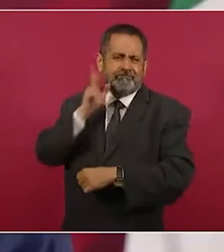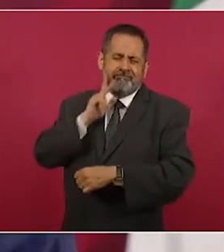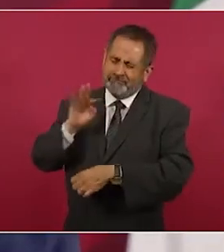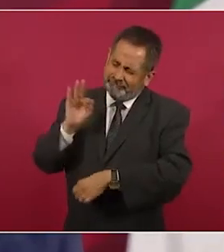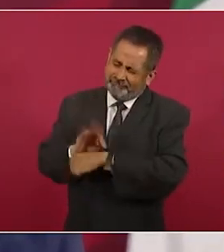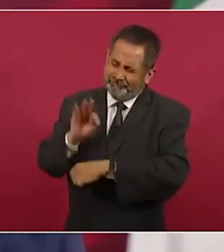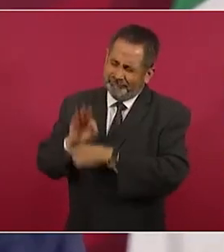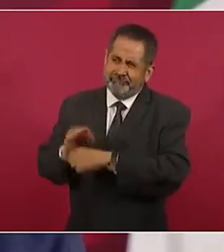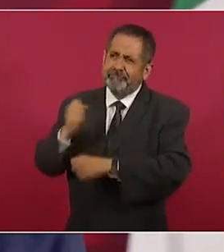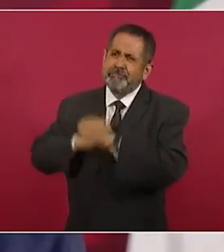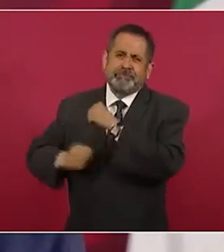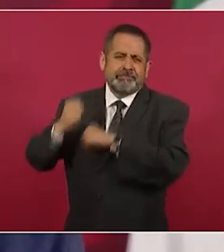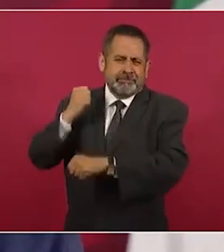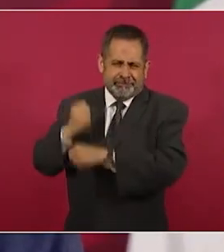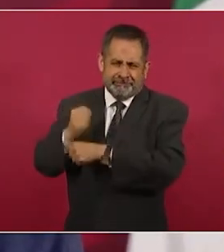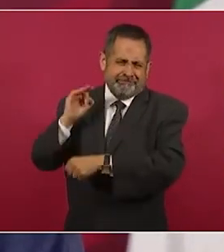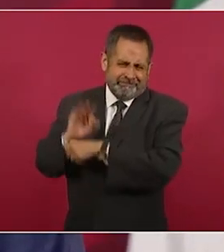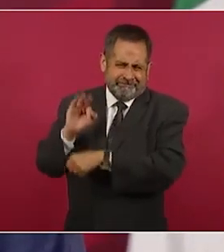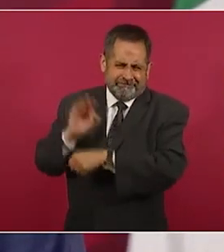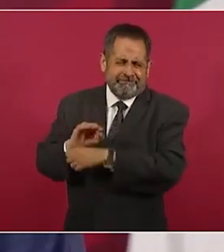La industria eléctrica.